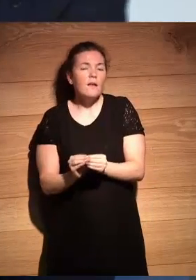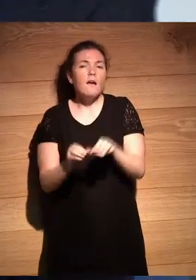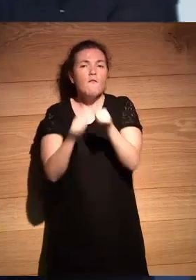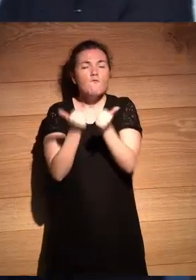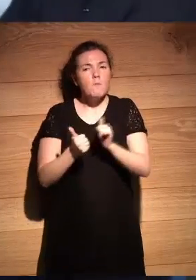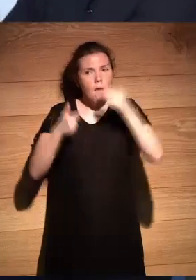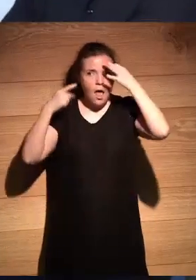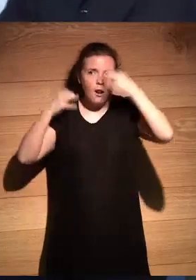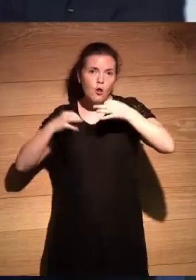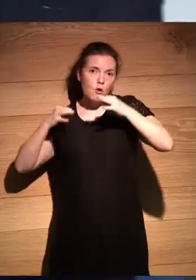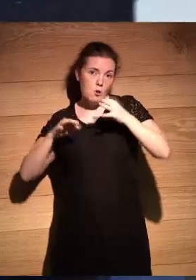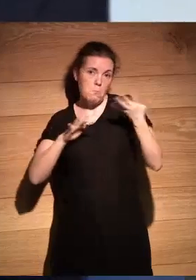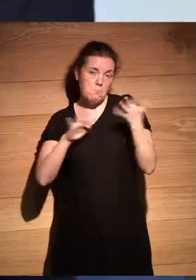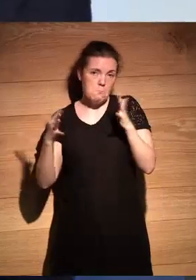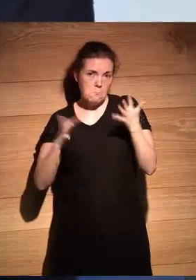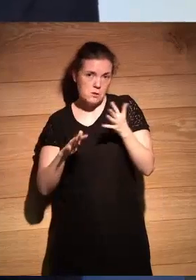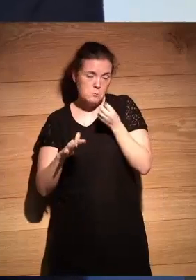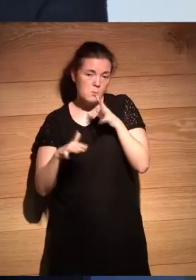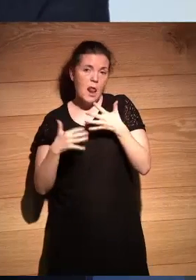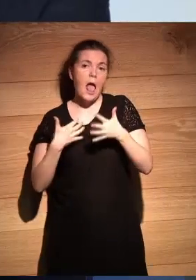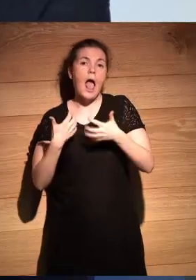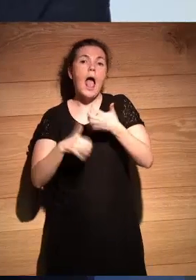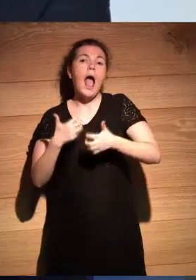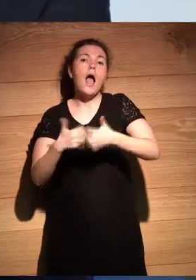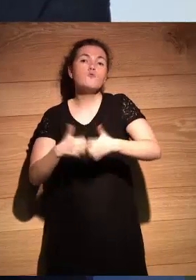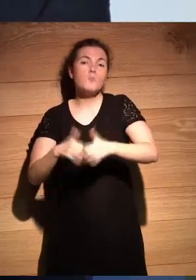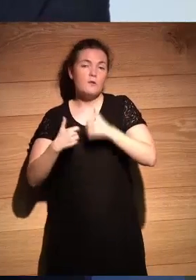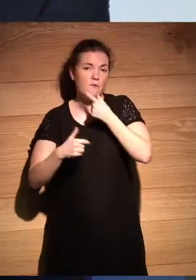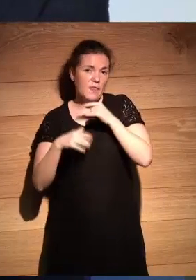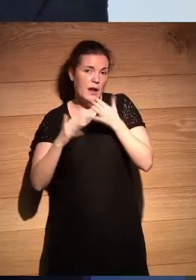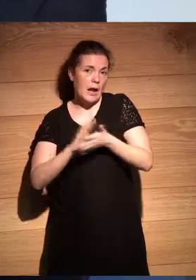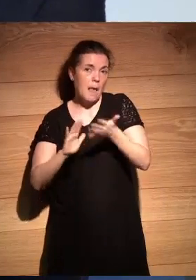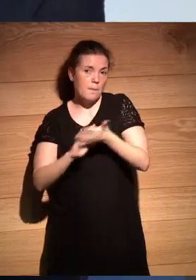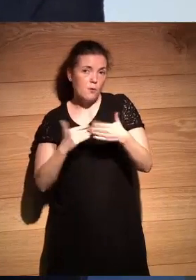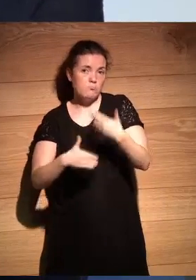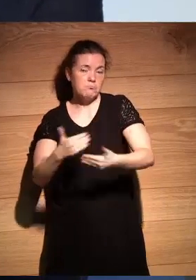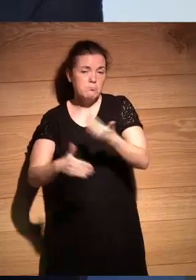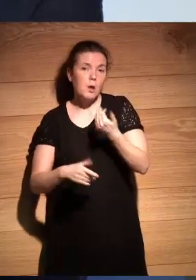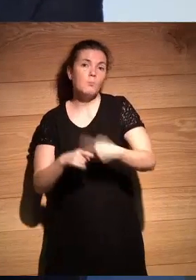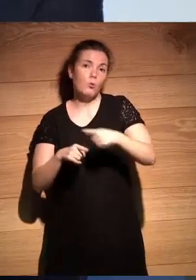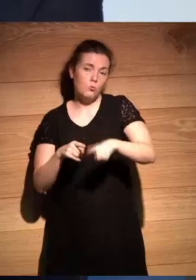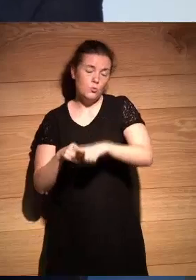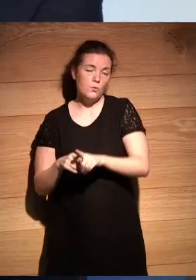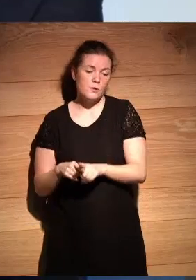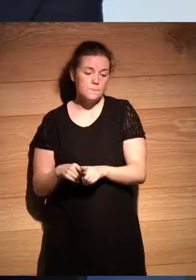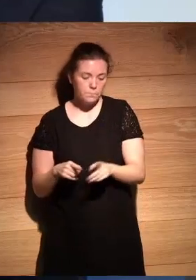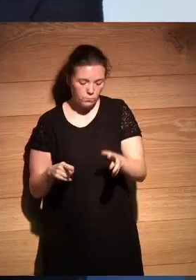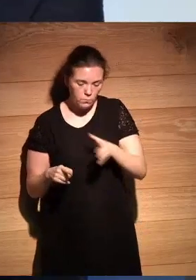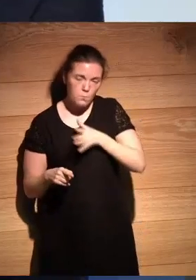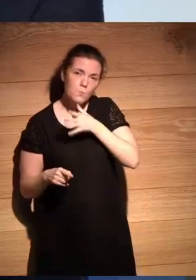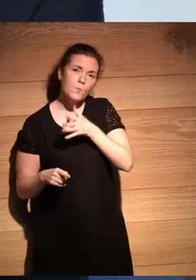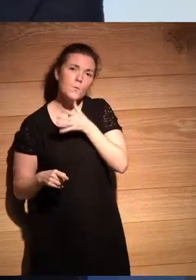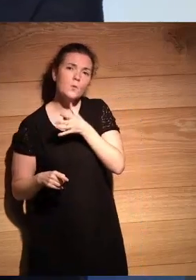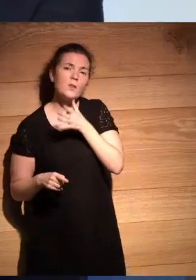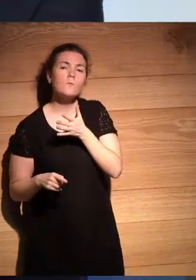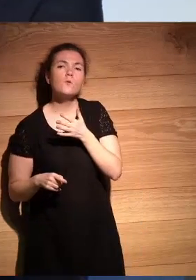razonable razonable más o menos automatizada fácil rápida pues este tipo de productos vale porque es